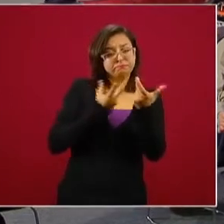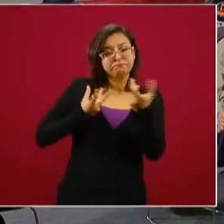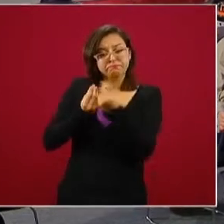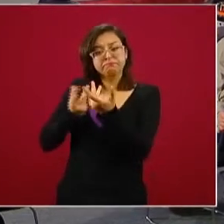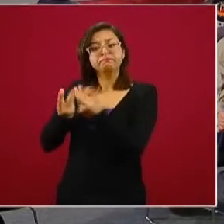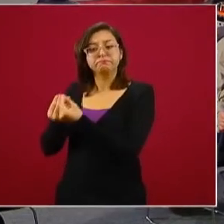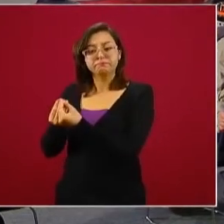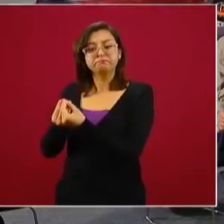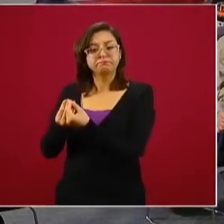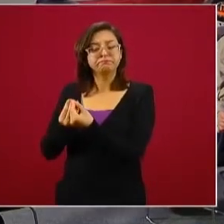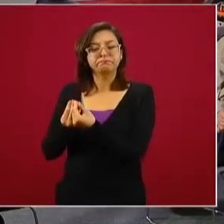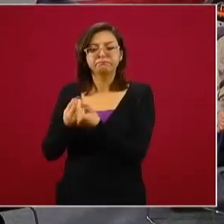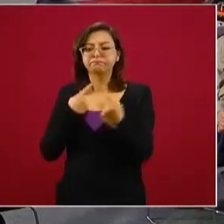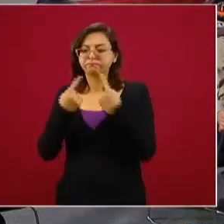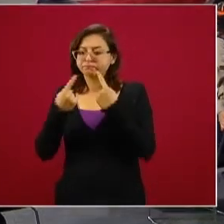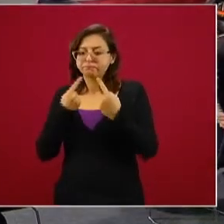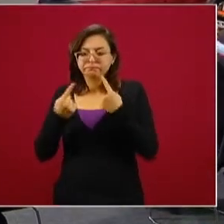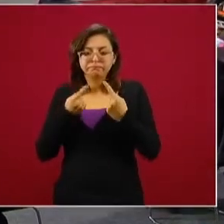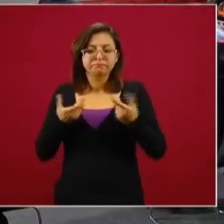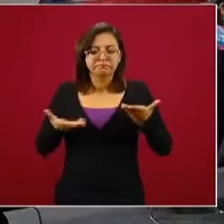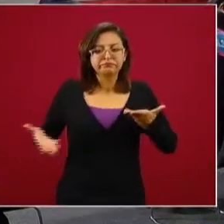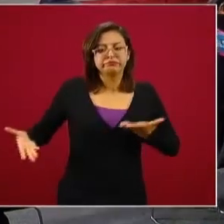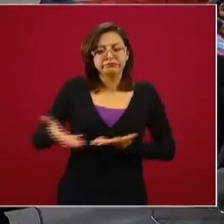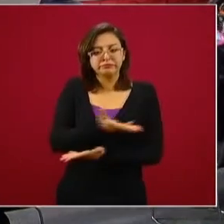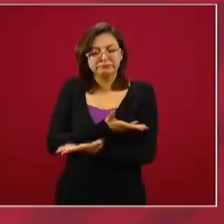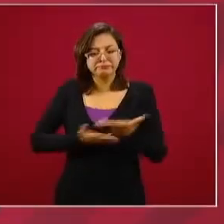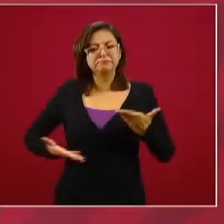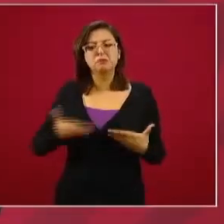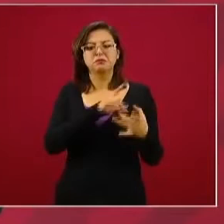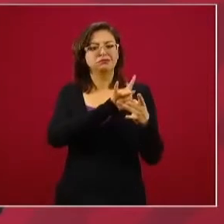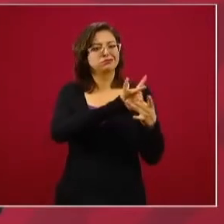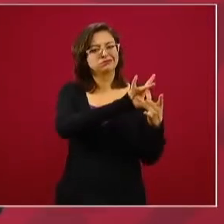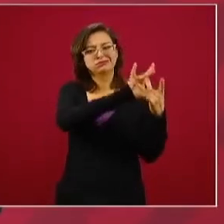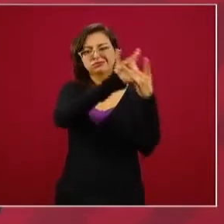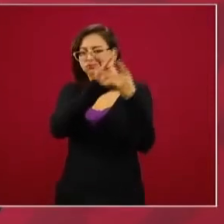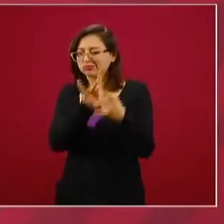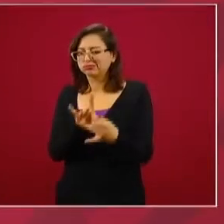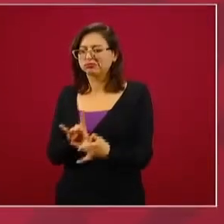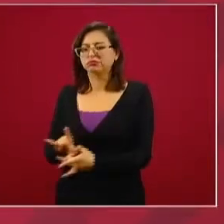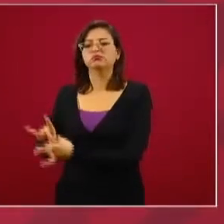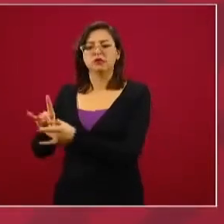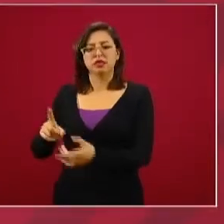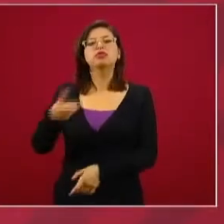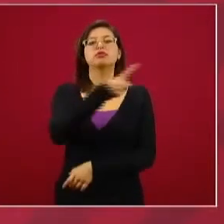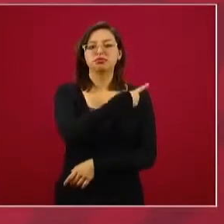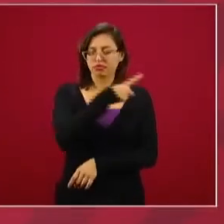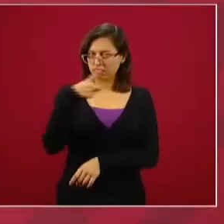cooperación estrecha, como debe de ser.